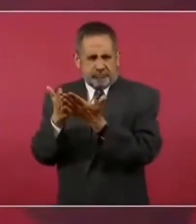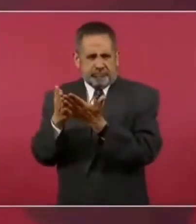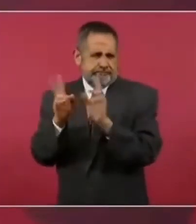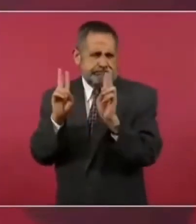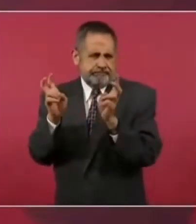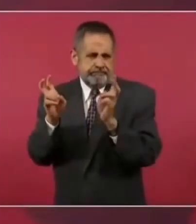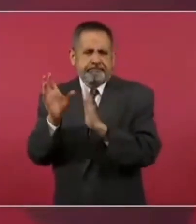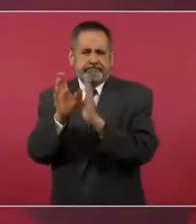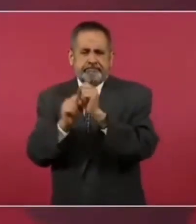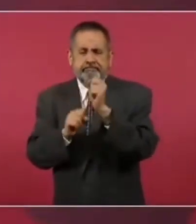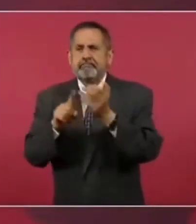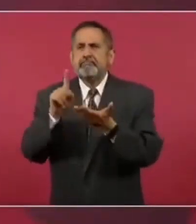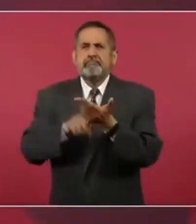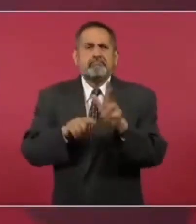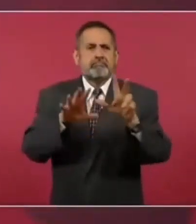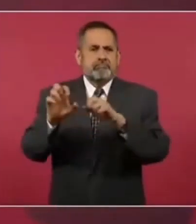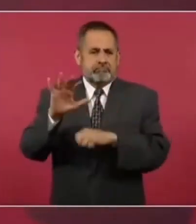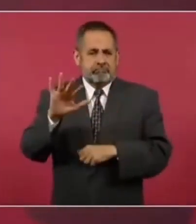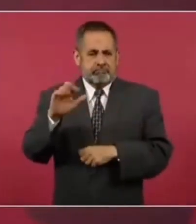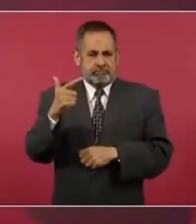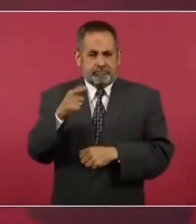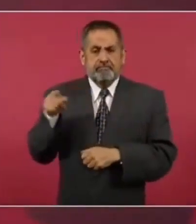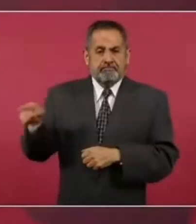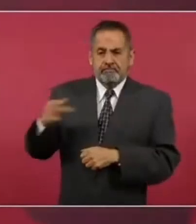de mil ochocientos cincuenta y siete